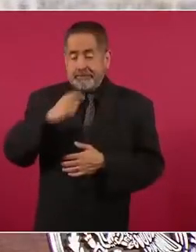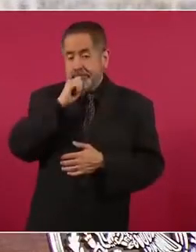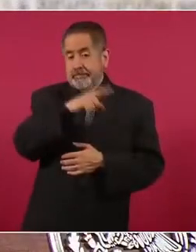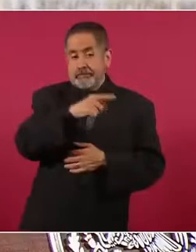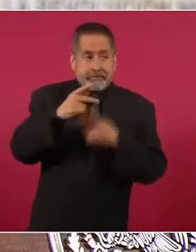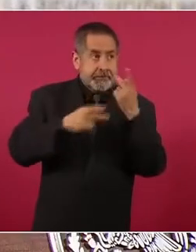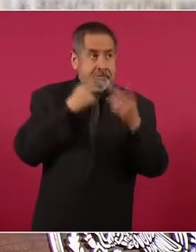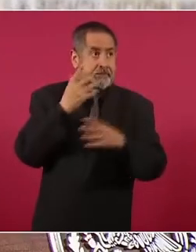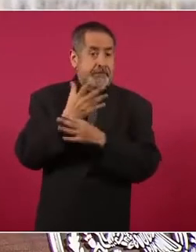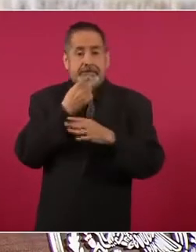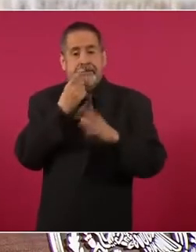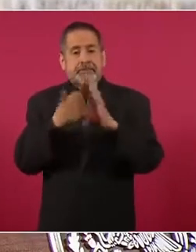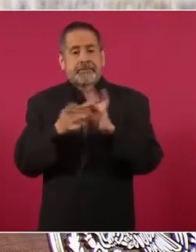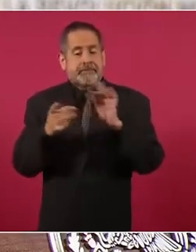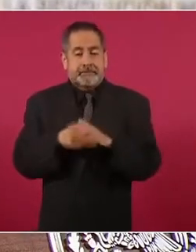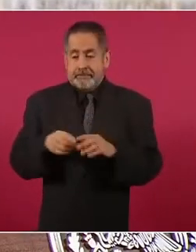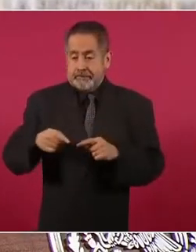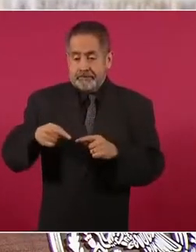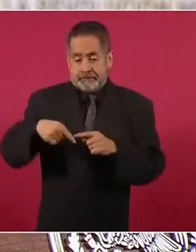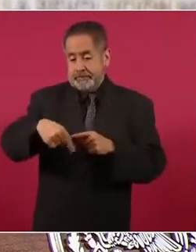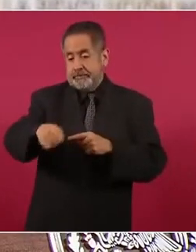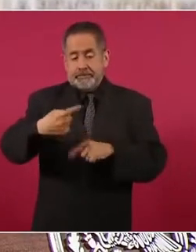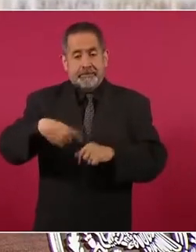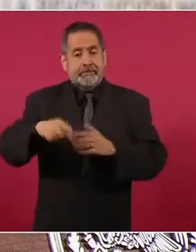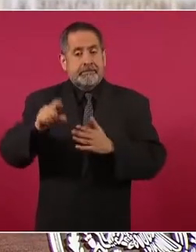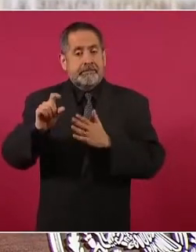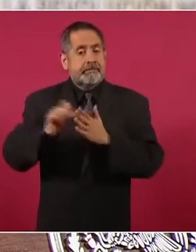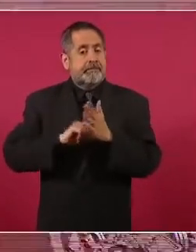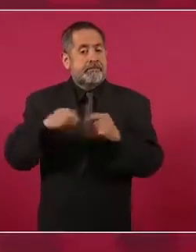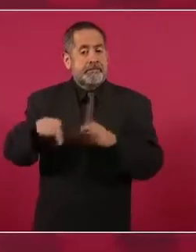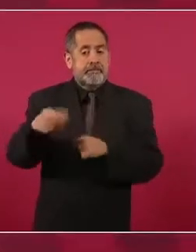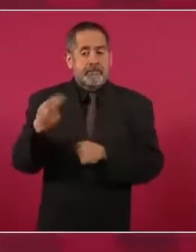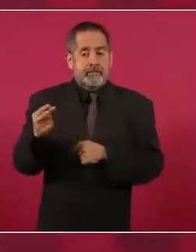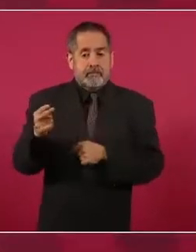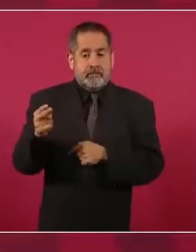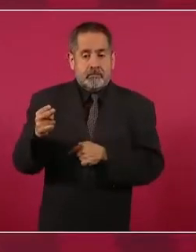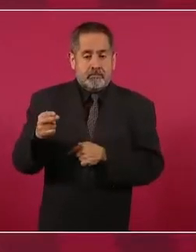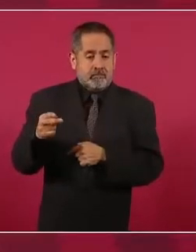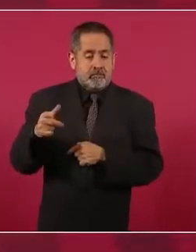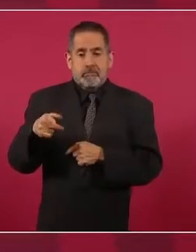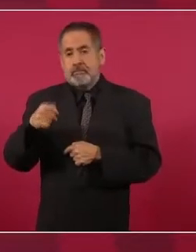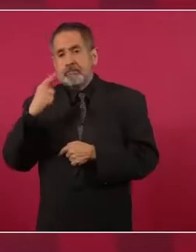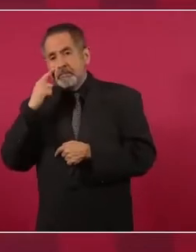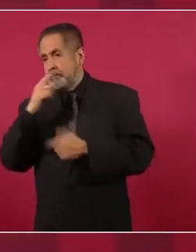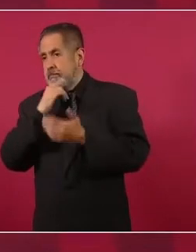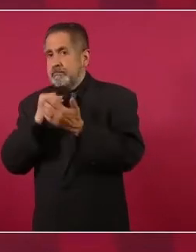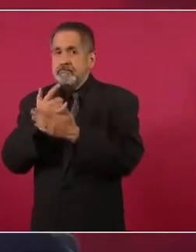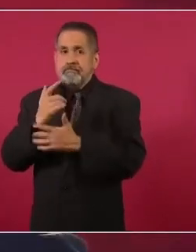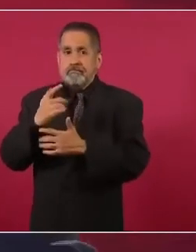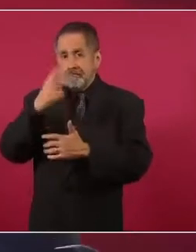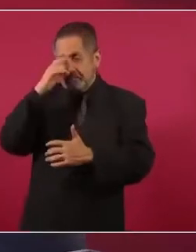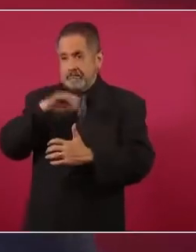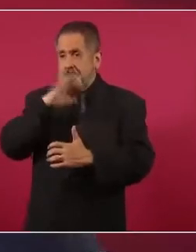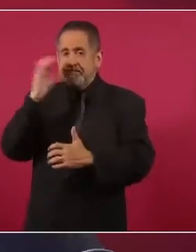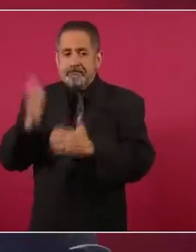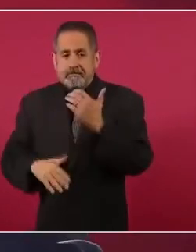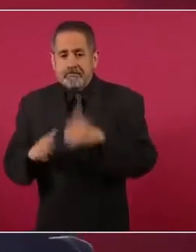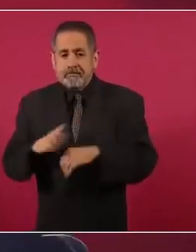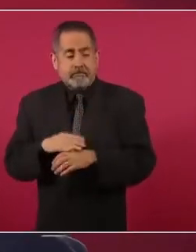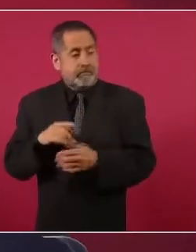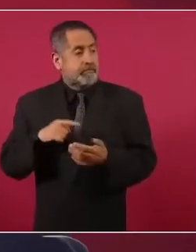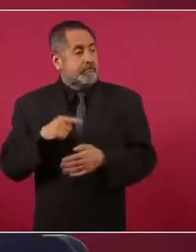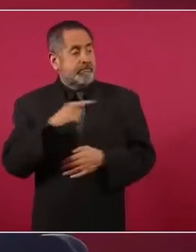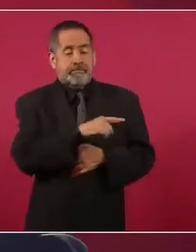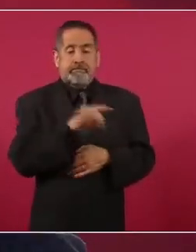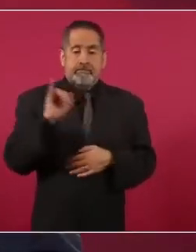que en este mes de noviembre se acababa la democracia en México, porque iba a desaparecer el